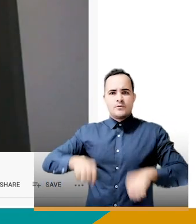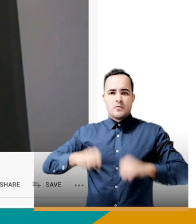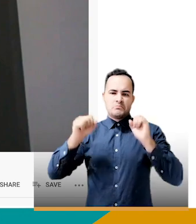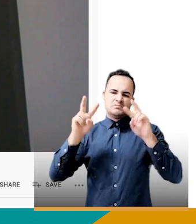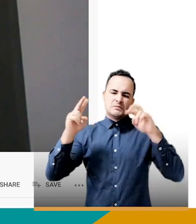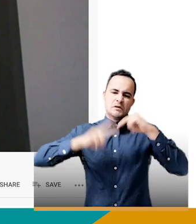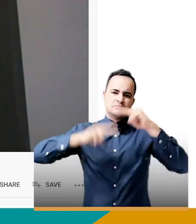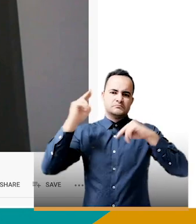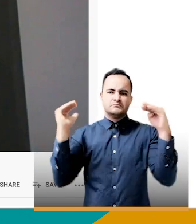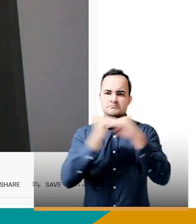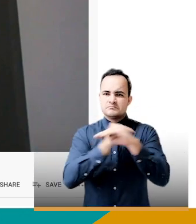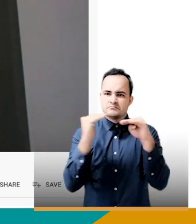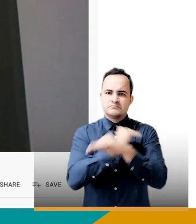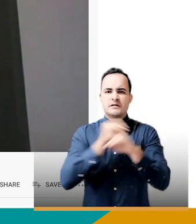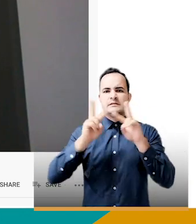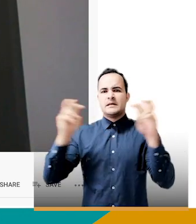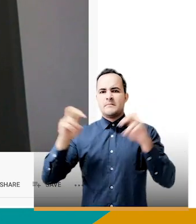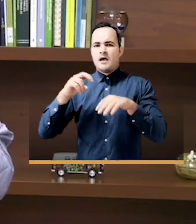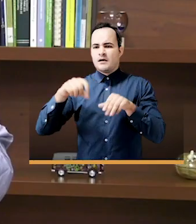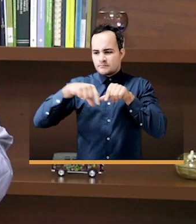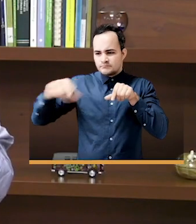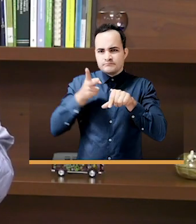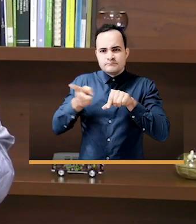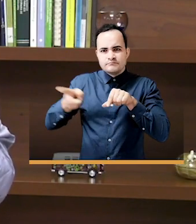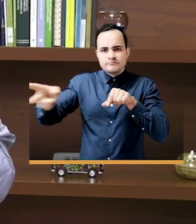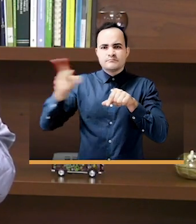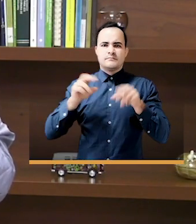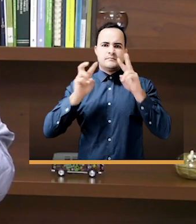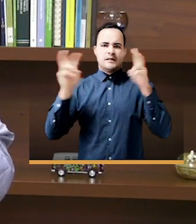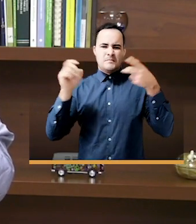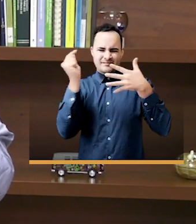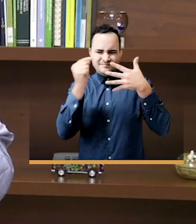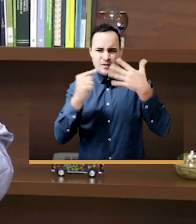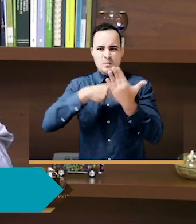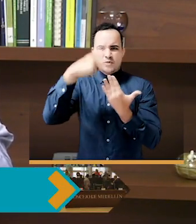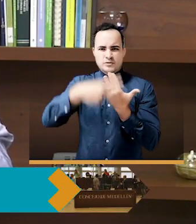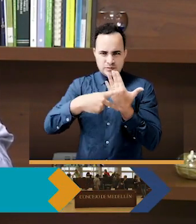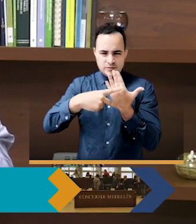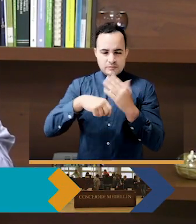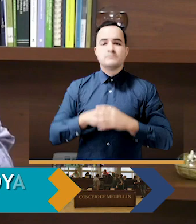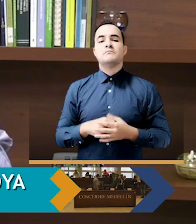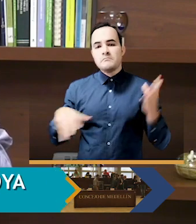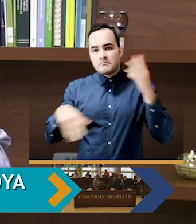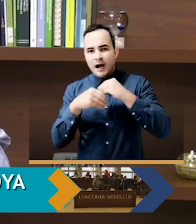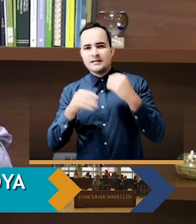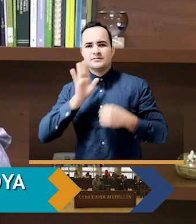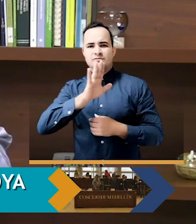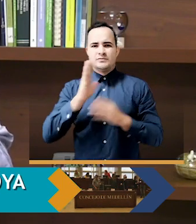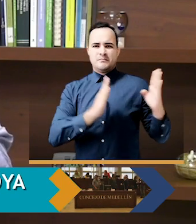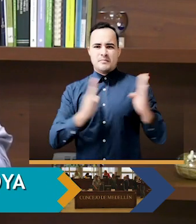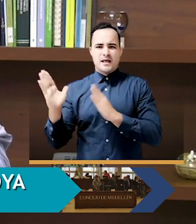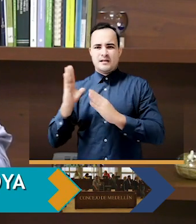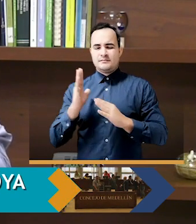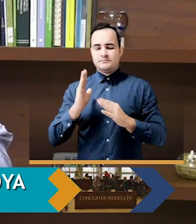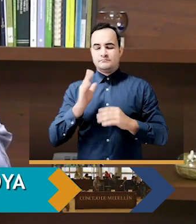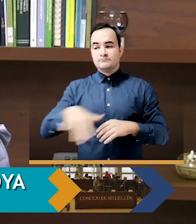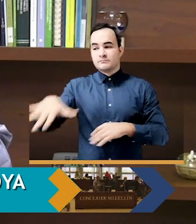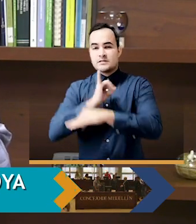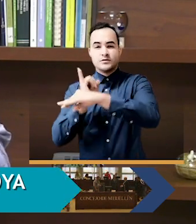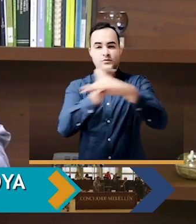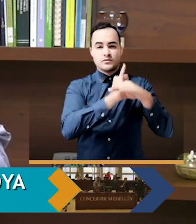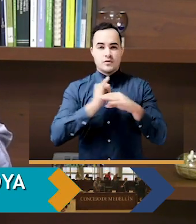carreteras, de aceras, de andenes, pero también en lo que tiene que ver con el programa de alimentación escolar